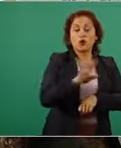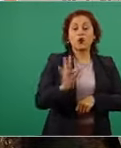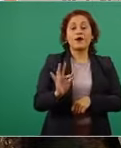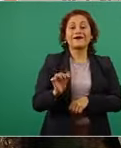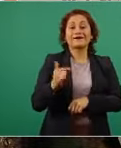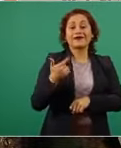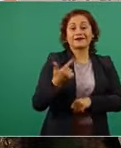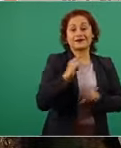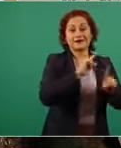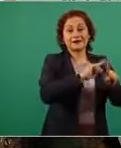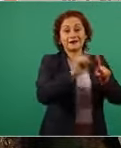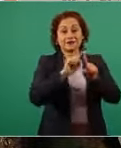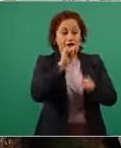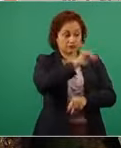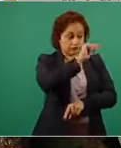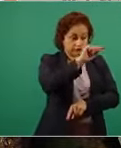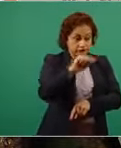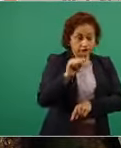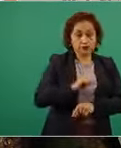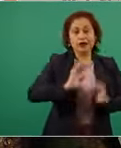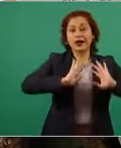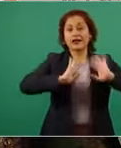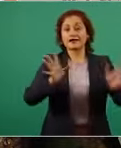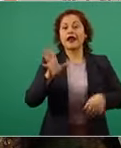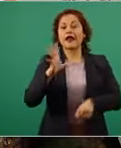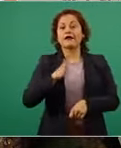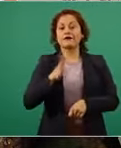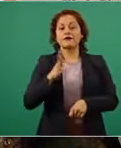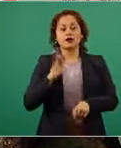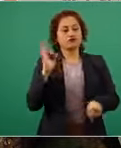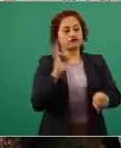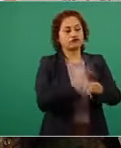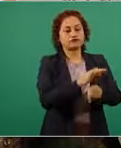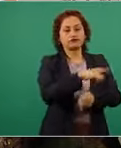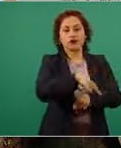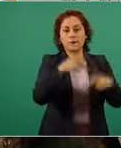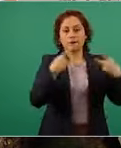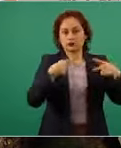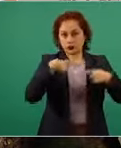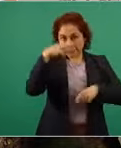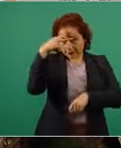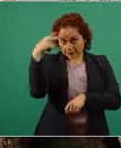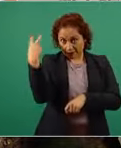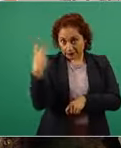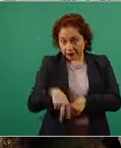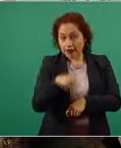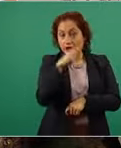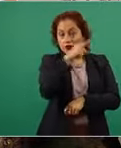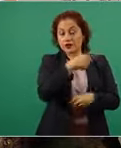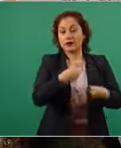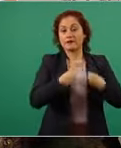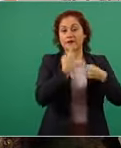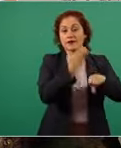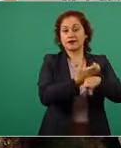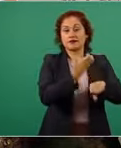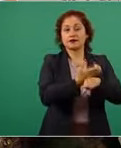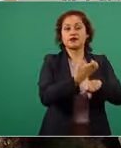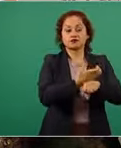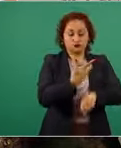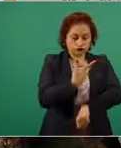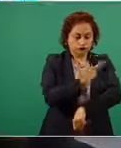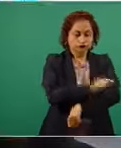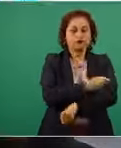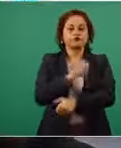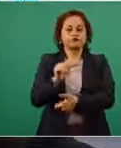para garantizar el acceso de la comunidad mexicana en Estados Unidos a las vacunas contra el COVID, que ha sido una prioridad que nos marcó el presidente.